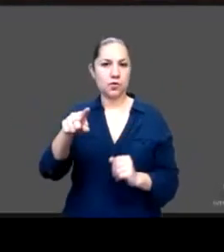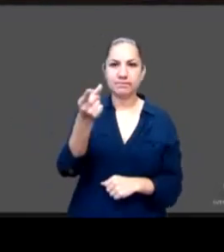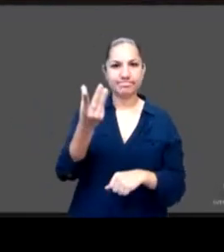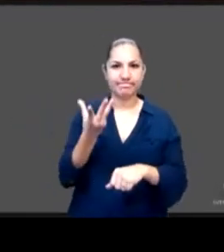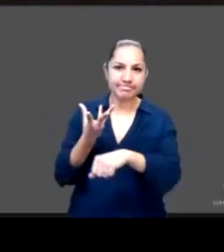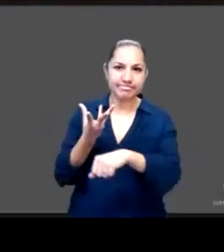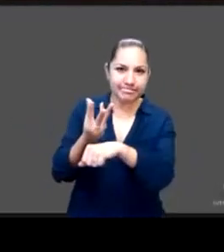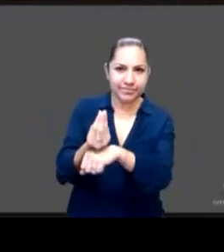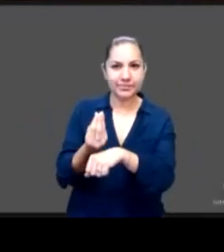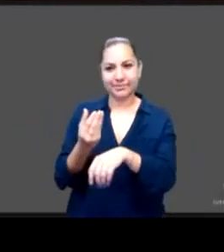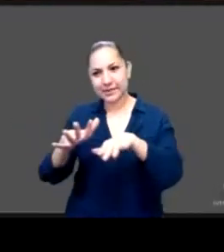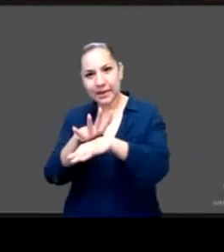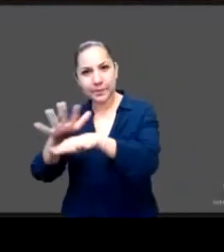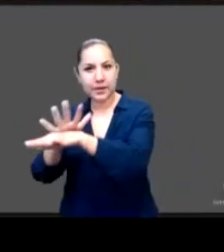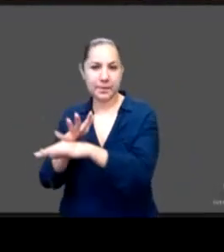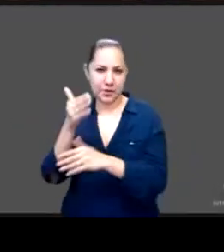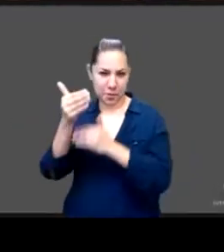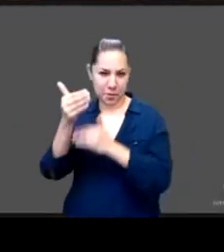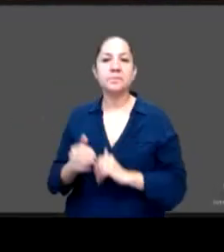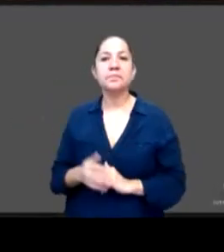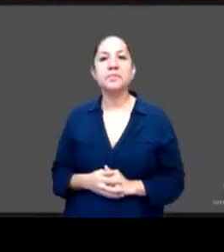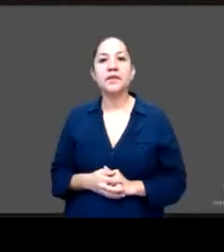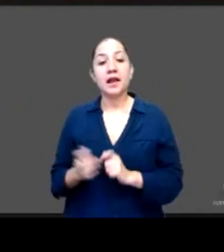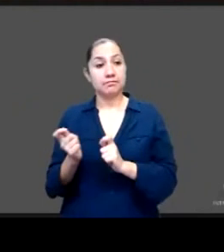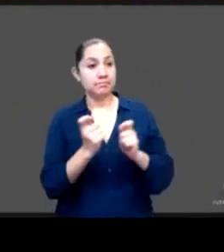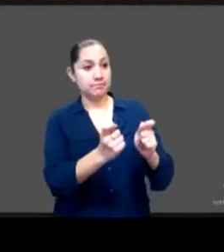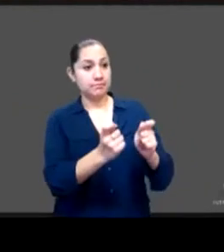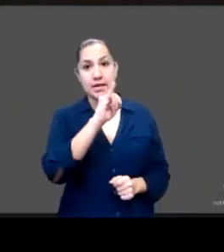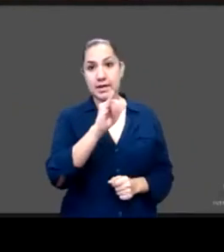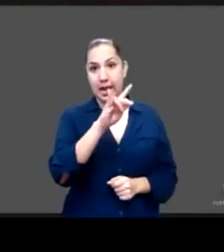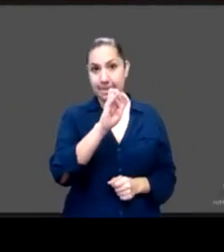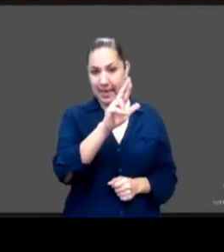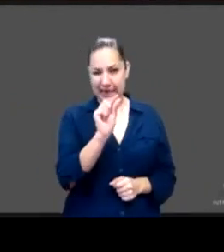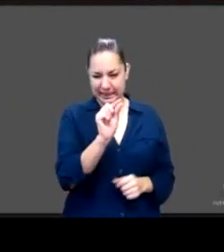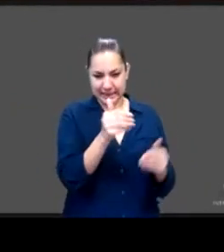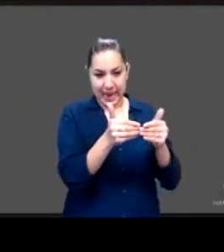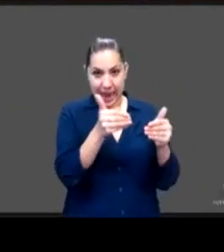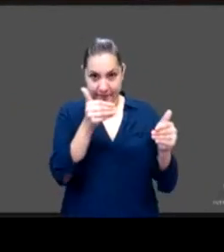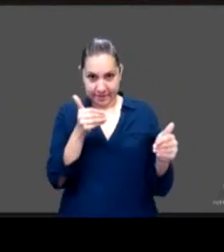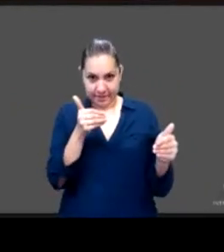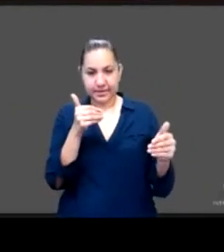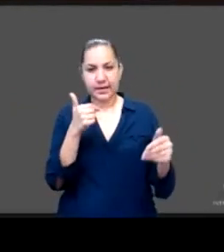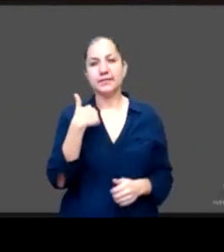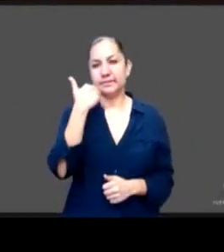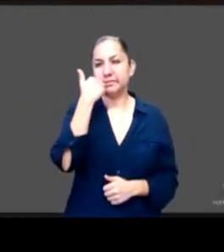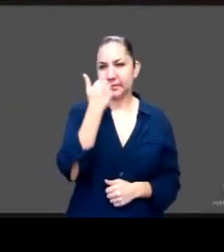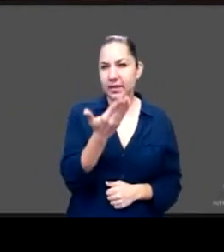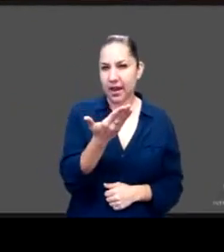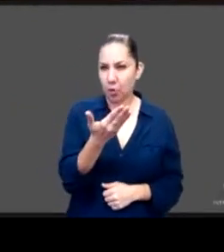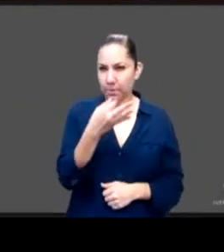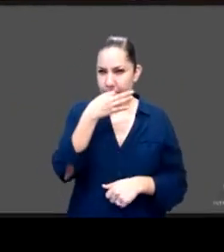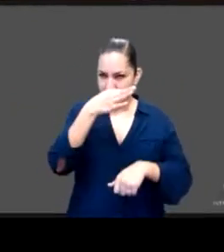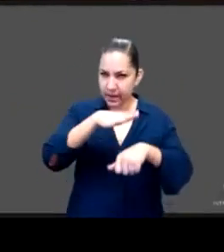la palabra a nuestro querido Javier Domínguez, déjenme decirle que se a